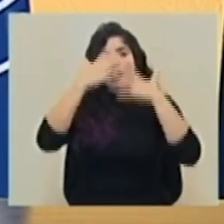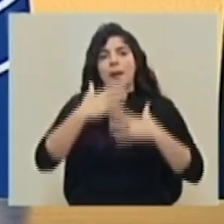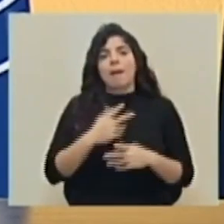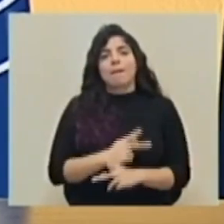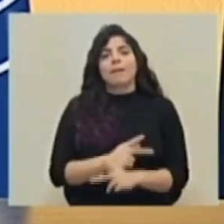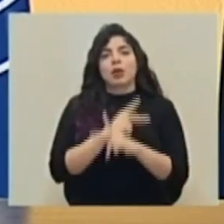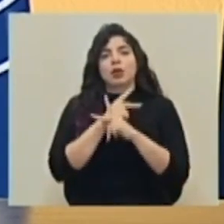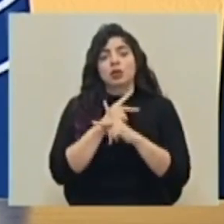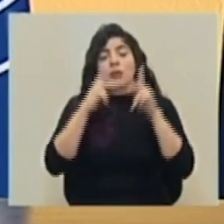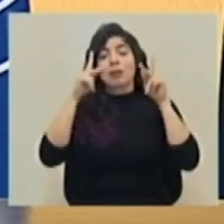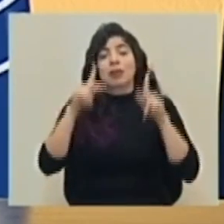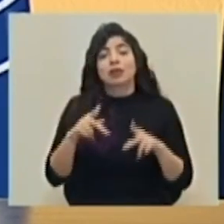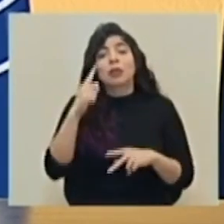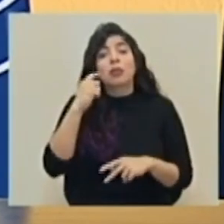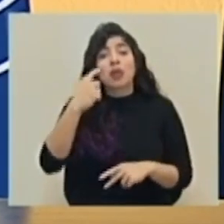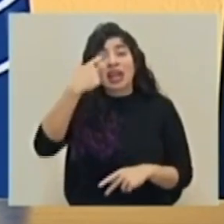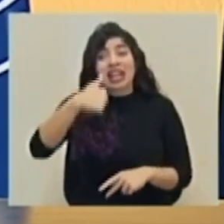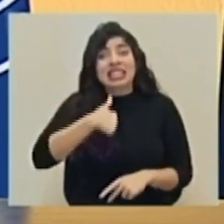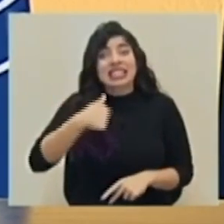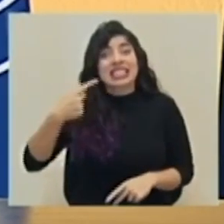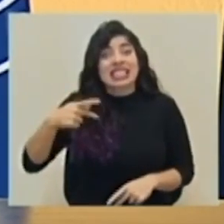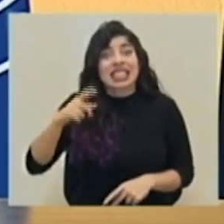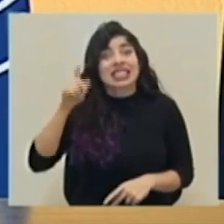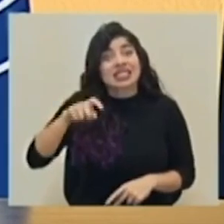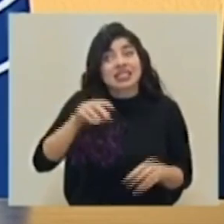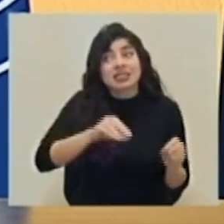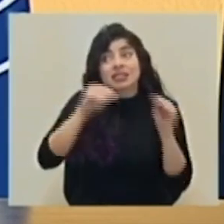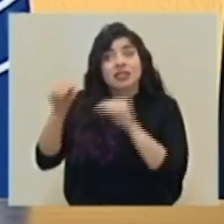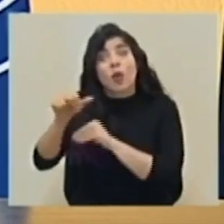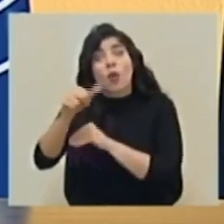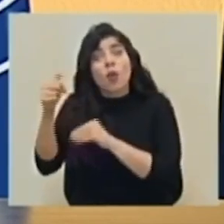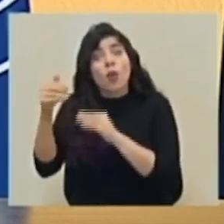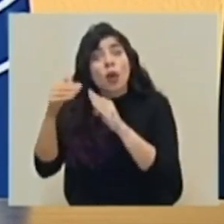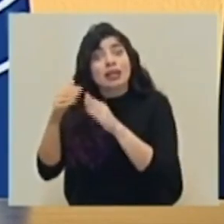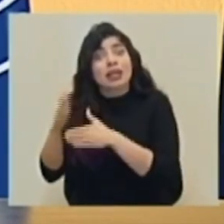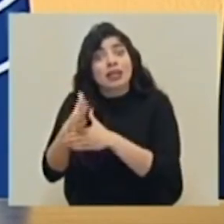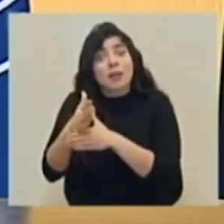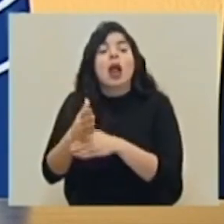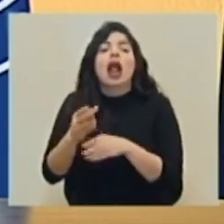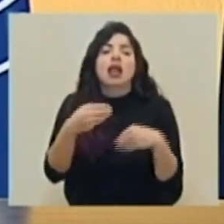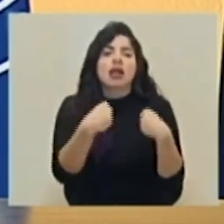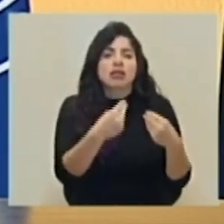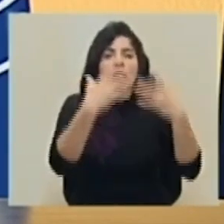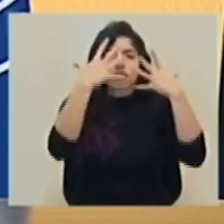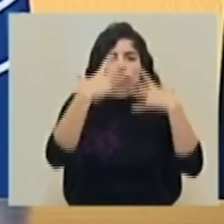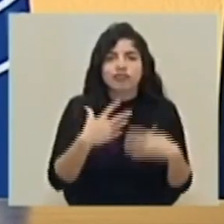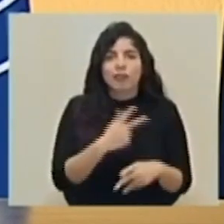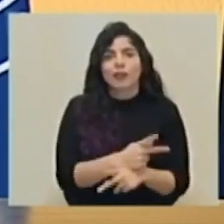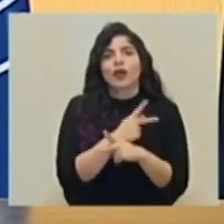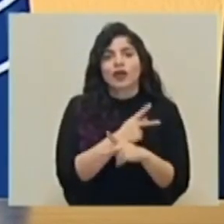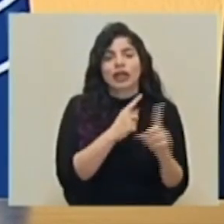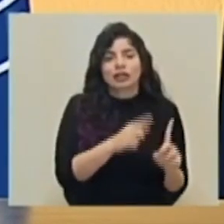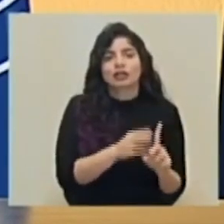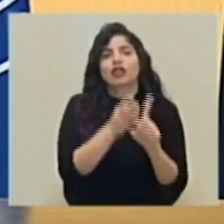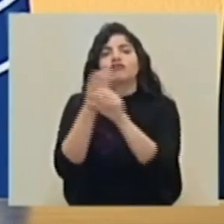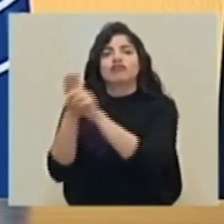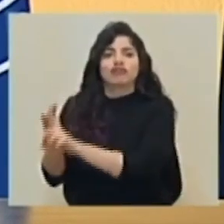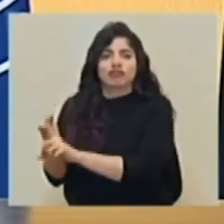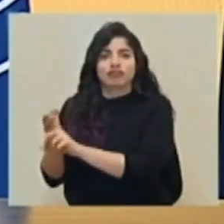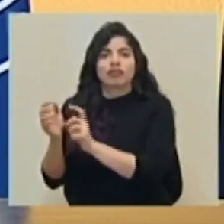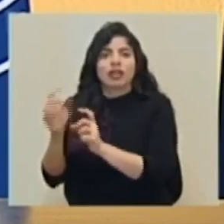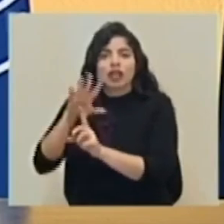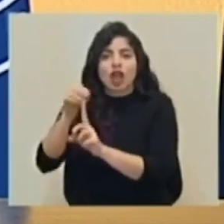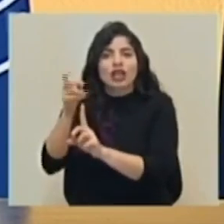personas que por condición de riesgo tengan que moverse a alojamientos temporales y podamos proveer de los equipos de protección personal